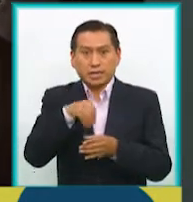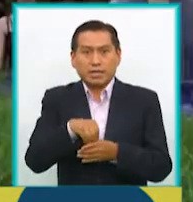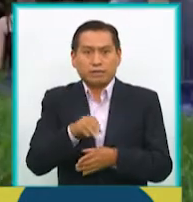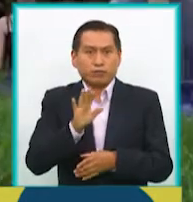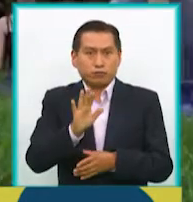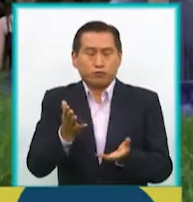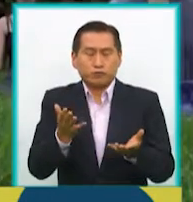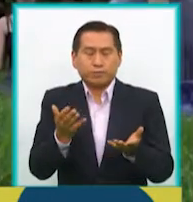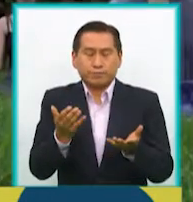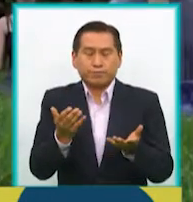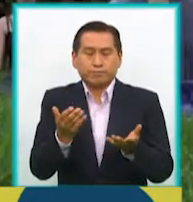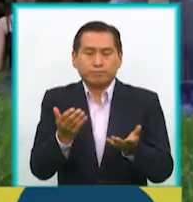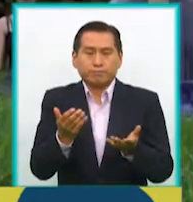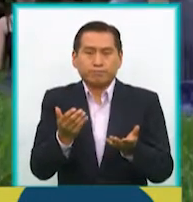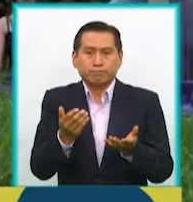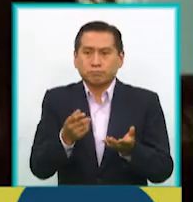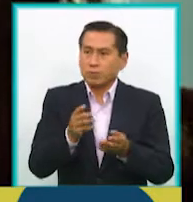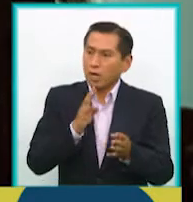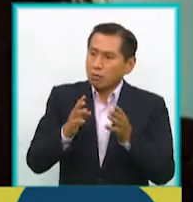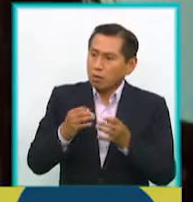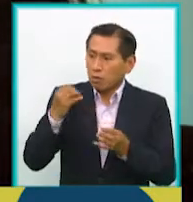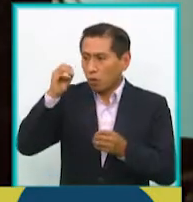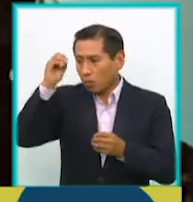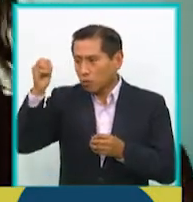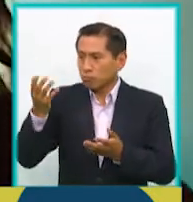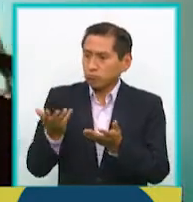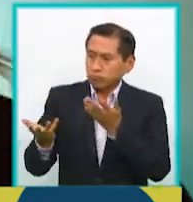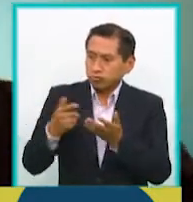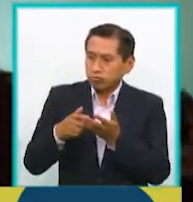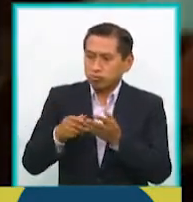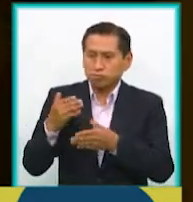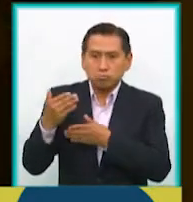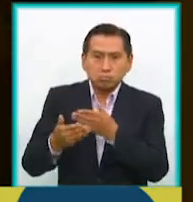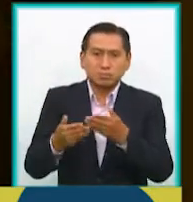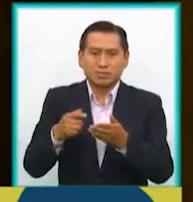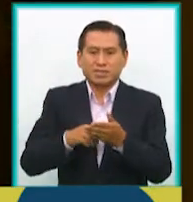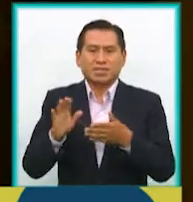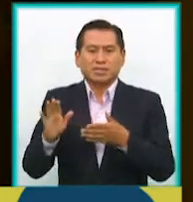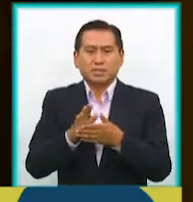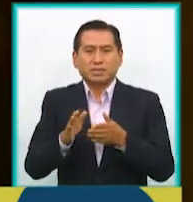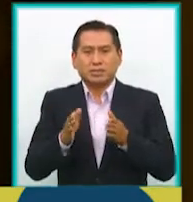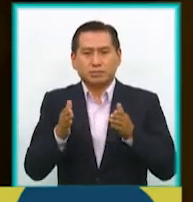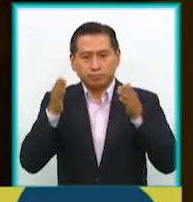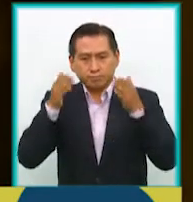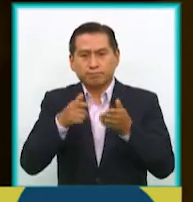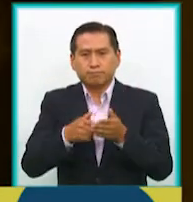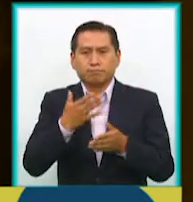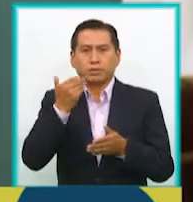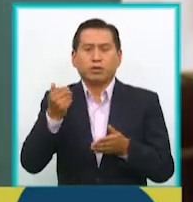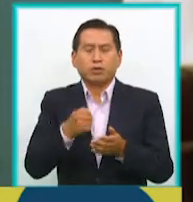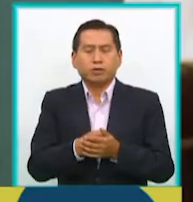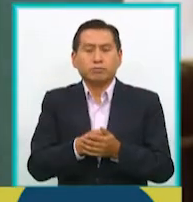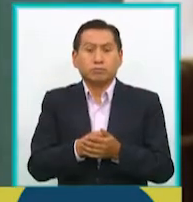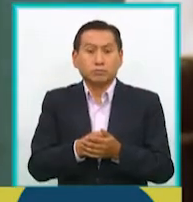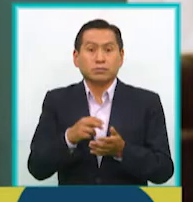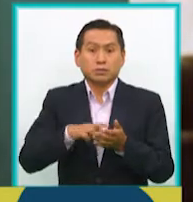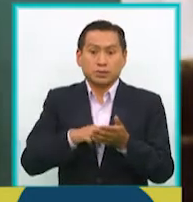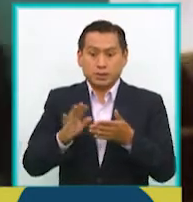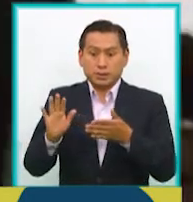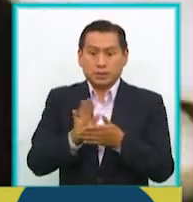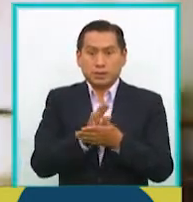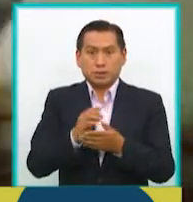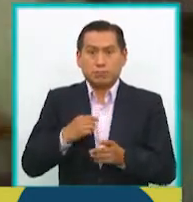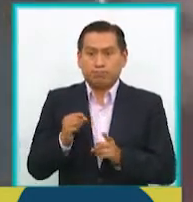él, digamos, o conversándolo con alguien más. Creo que el cine va por ese lado, tiene que ser de alguna forma el cine